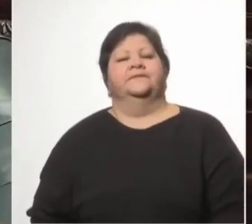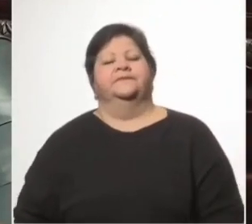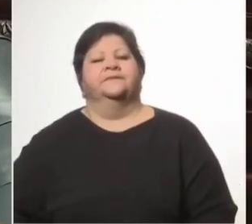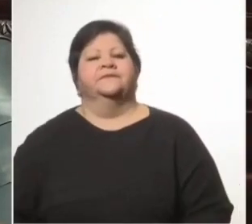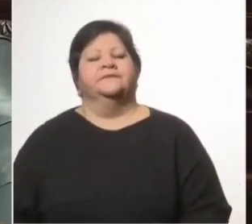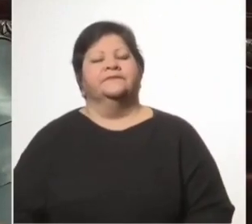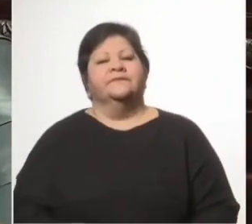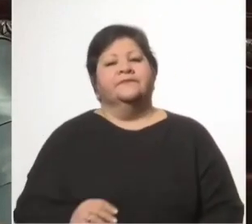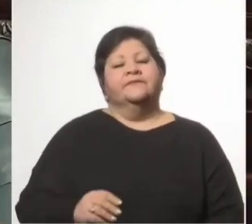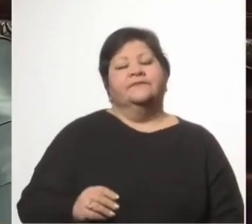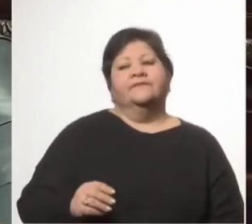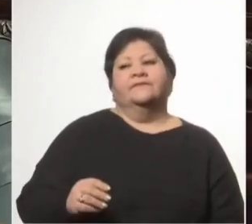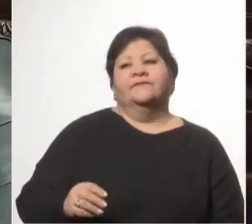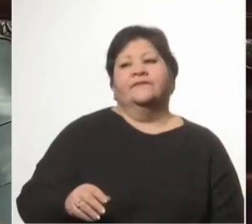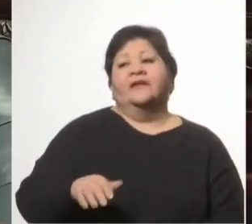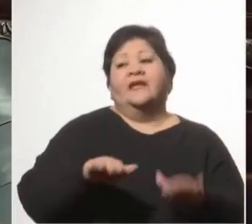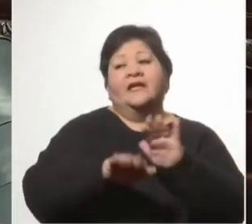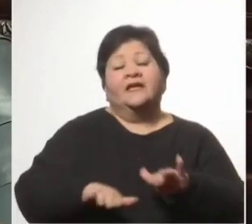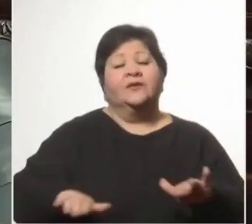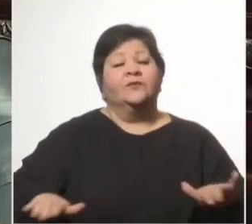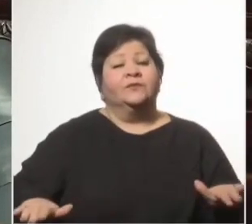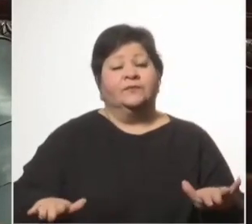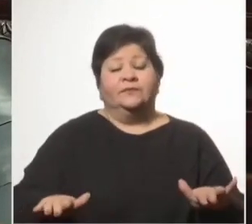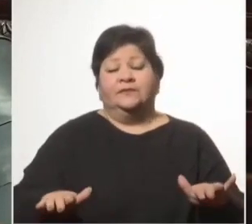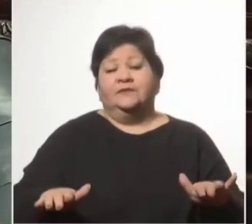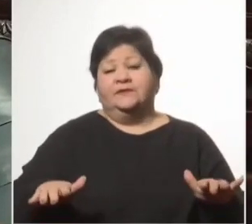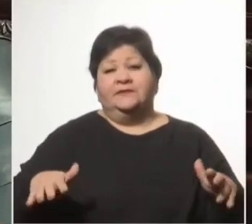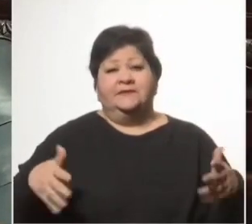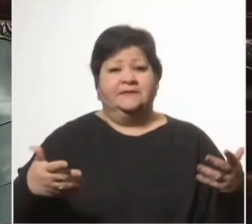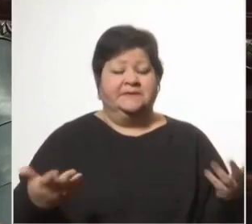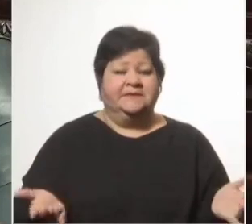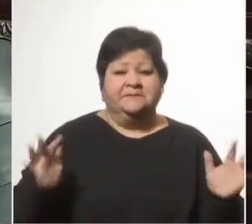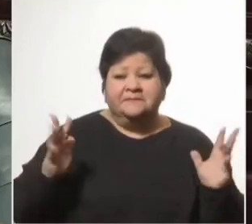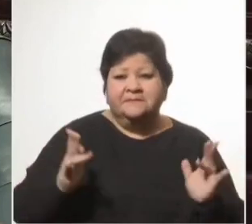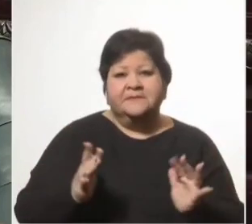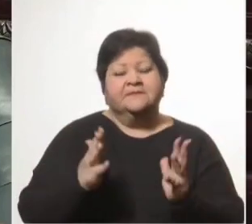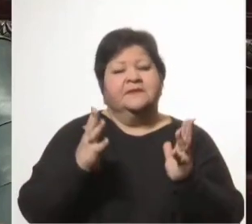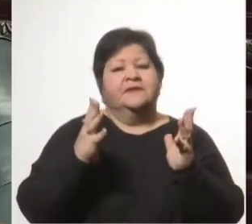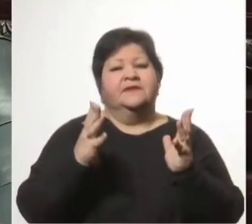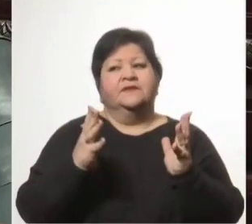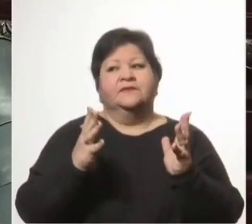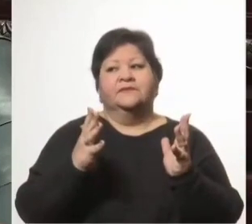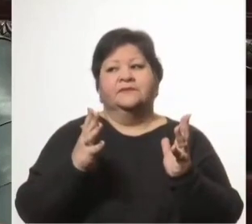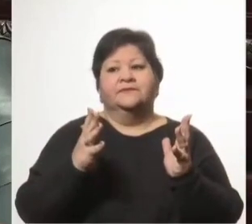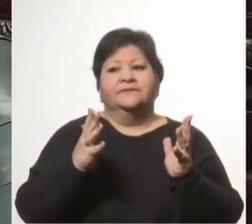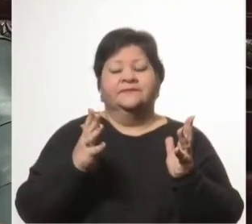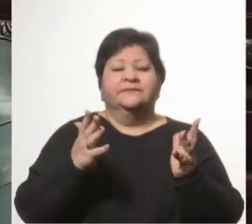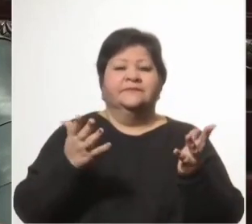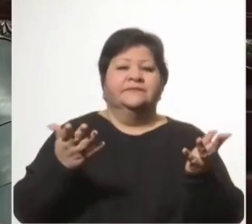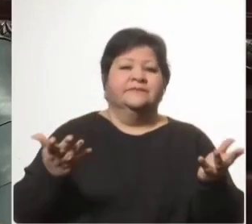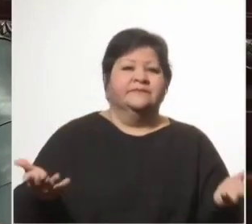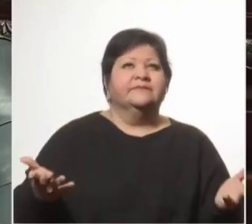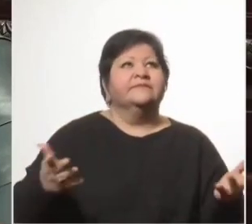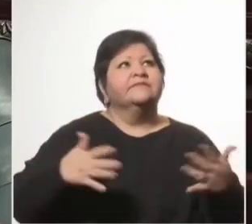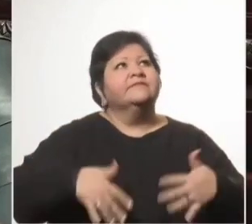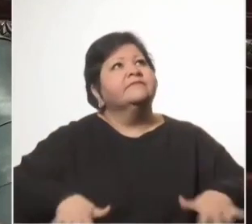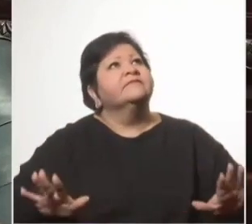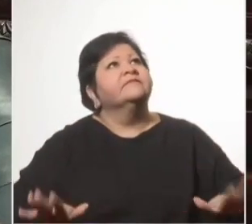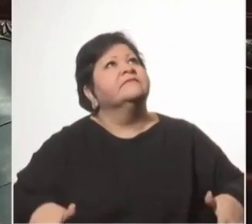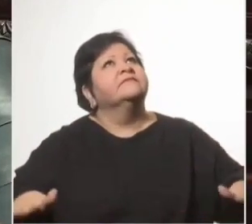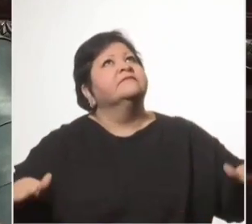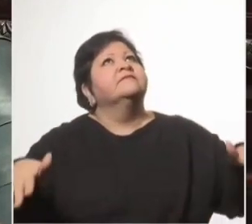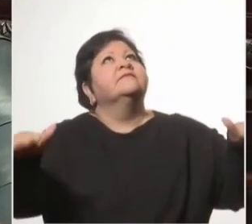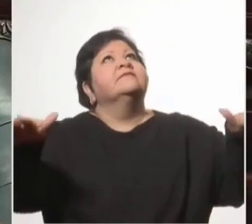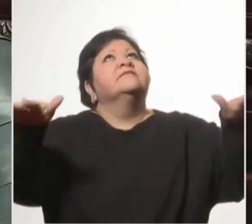Era una niña paloma a mi mano, batiendo alas quebraba el silencio, llegando